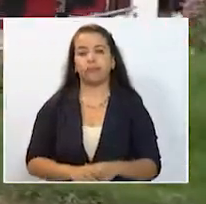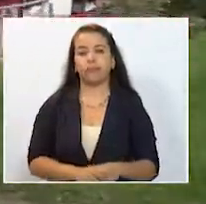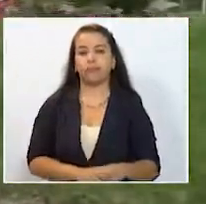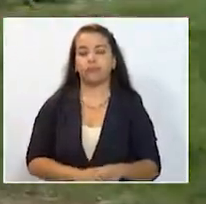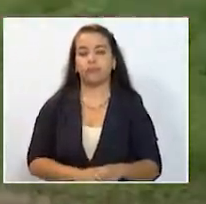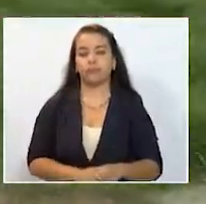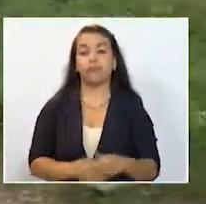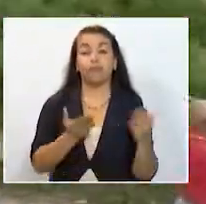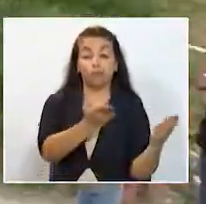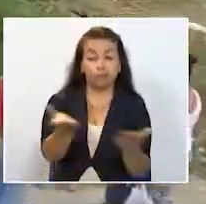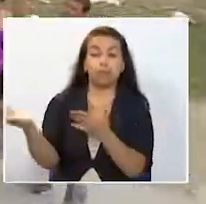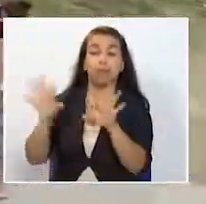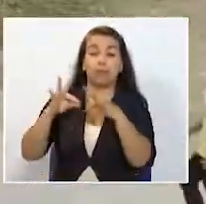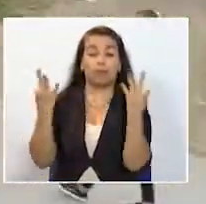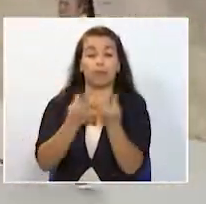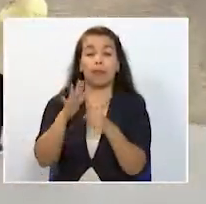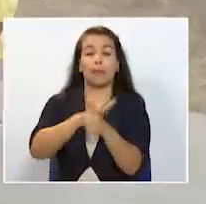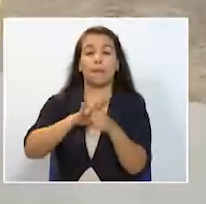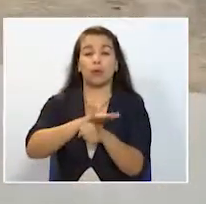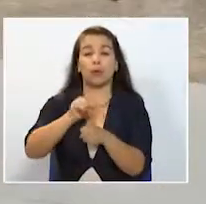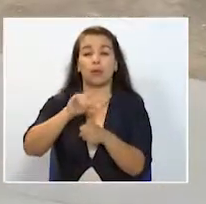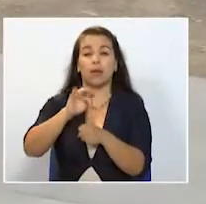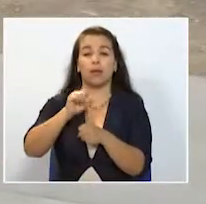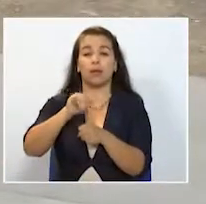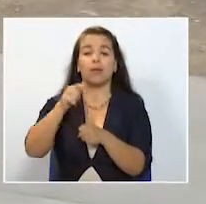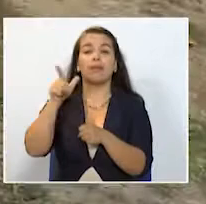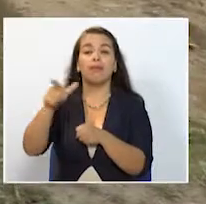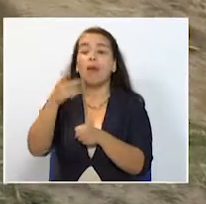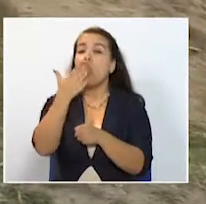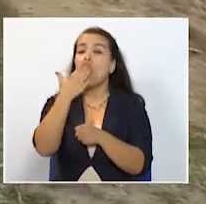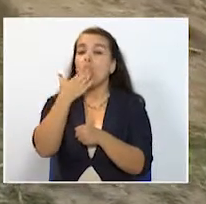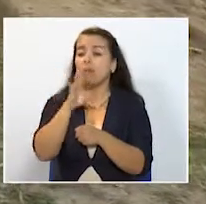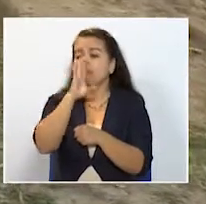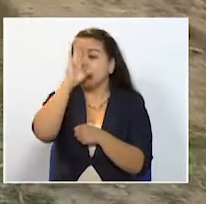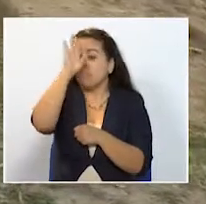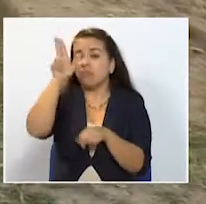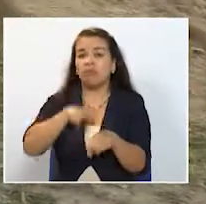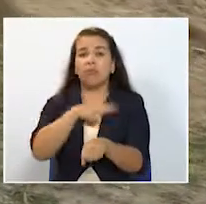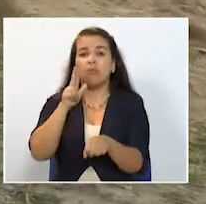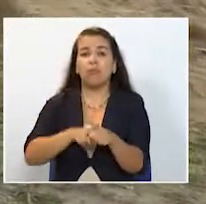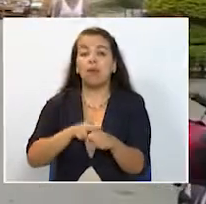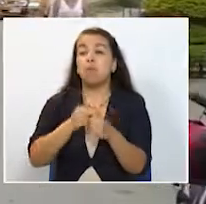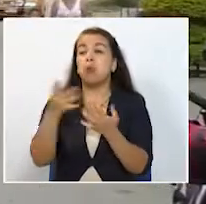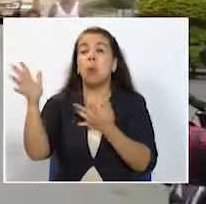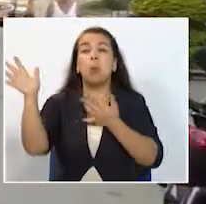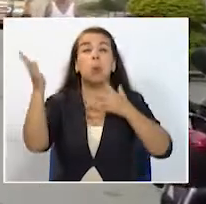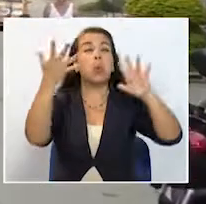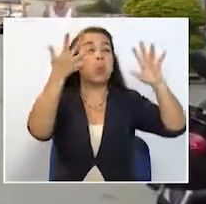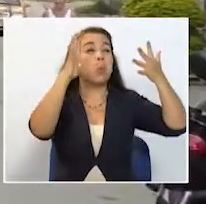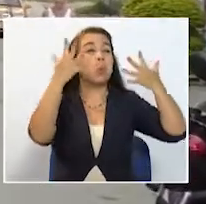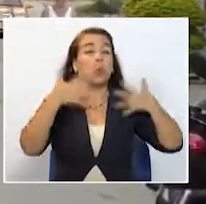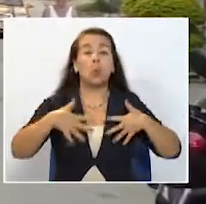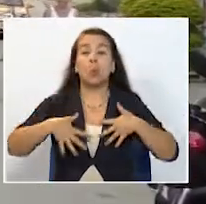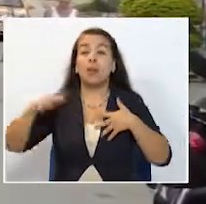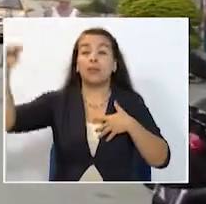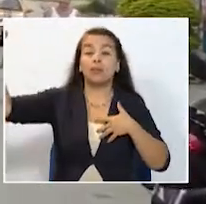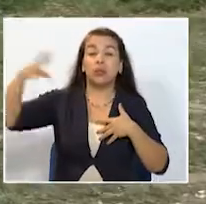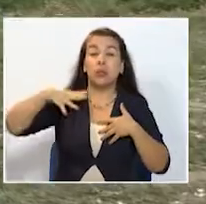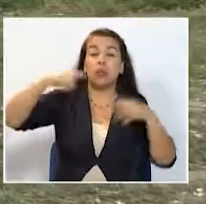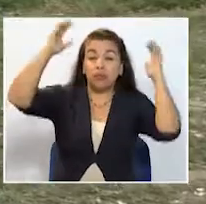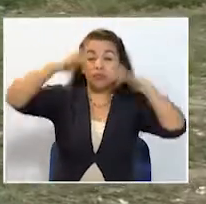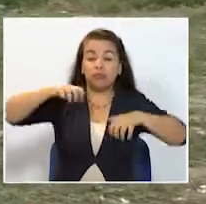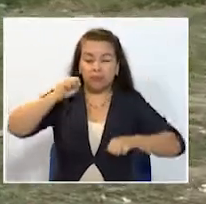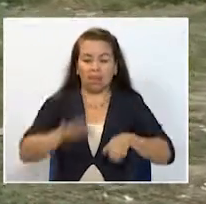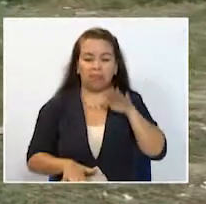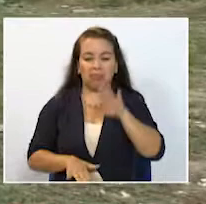Estas familias del barrio Villa Italia de Calarcá se acostumbraron a vivir con el polvo en verano y el pantano en invierno Las calles